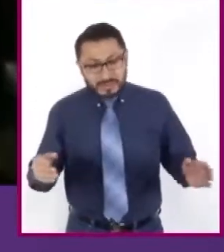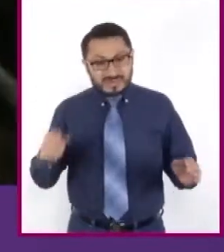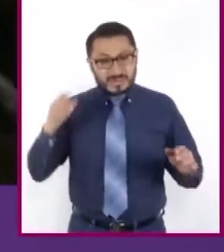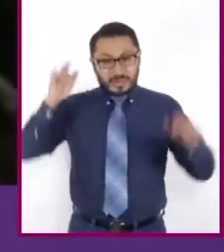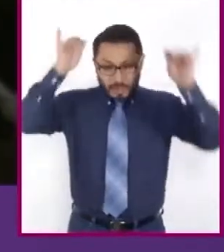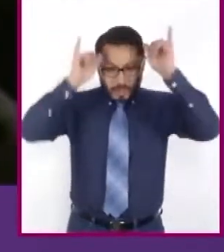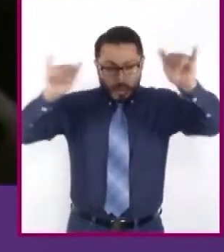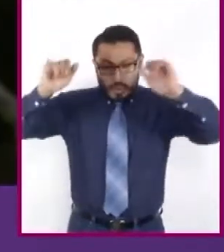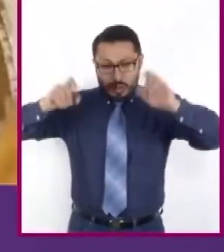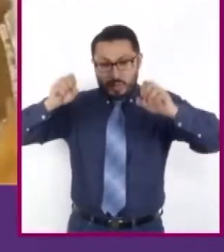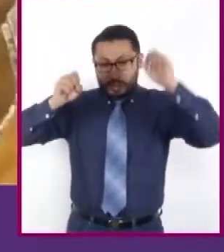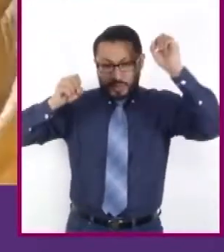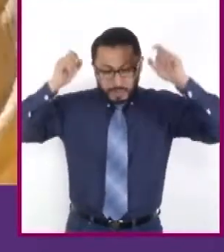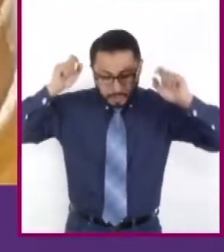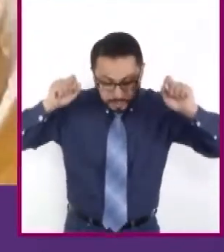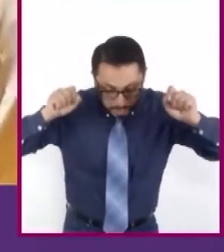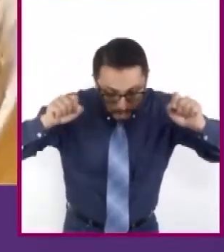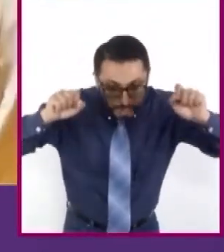cuando llegan con los tamales.